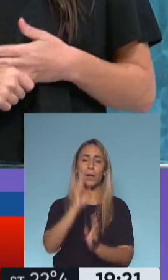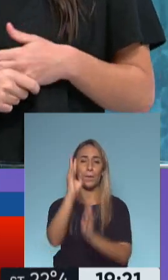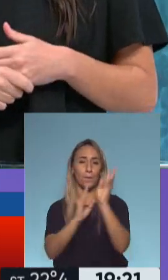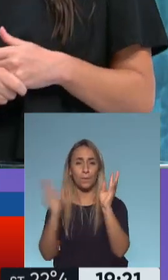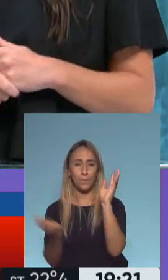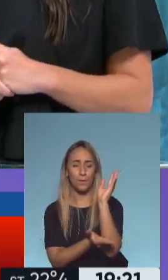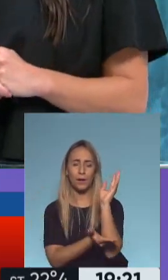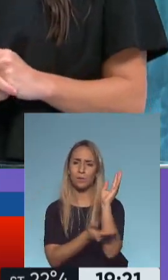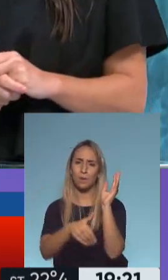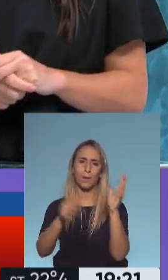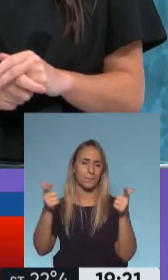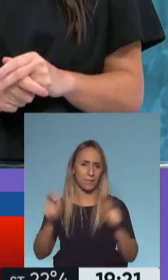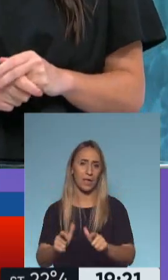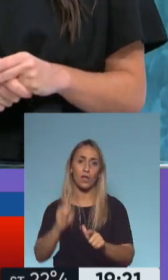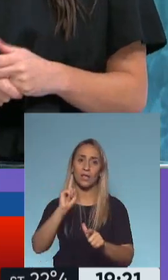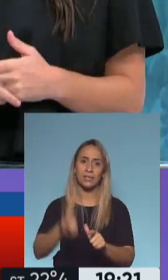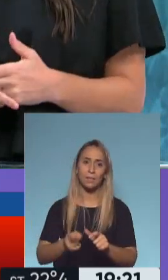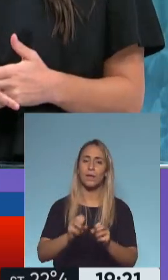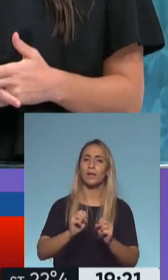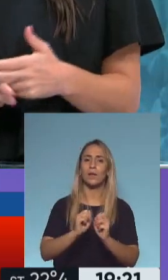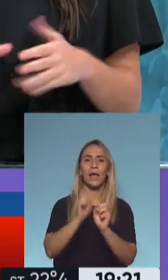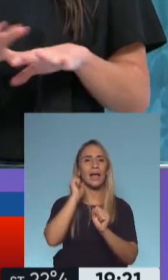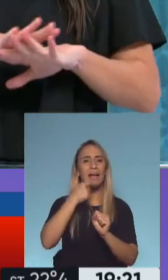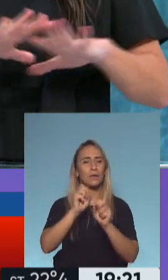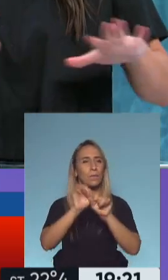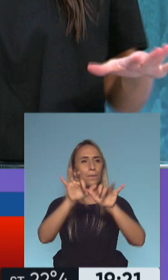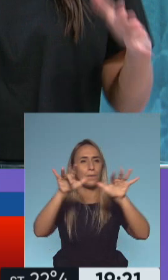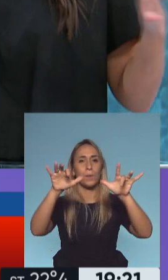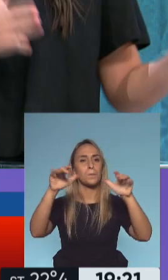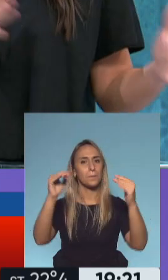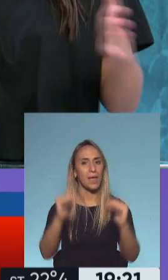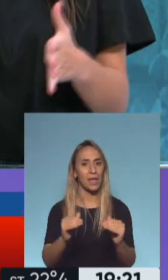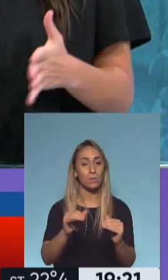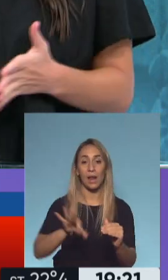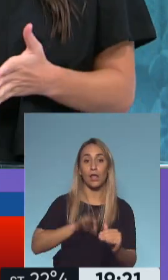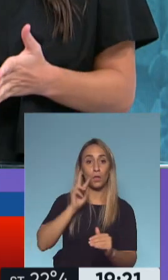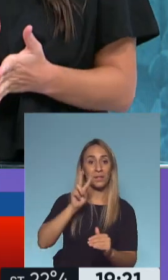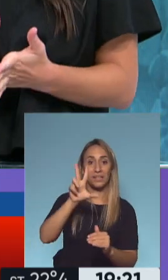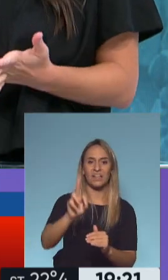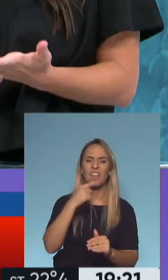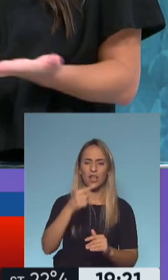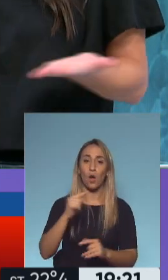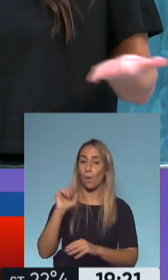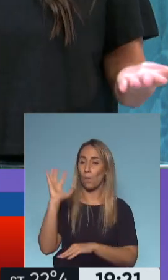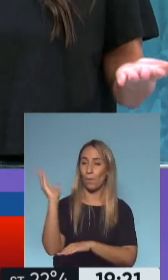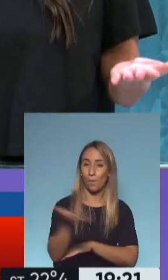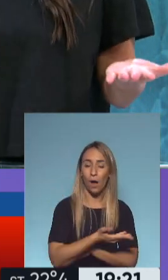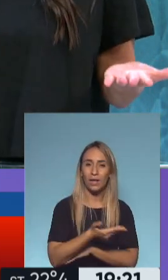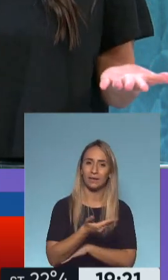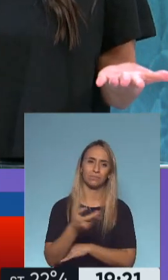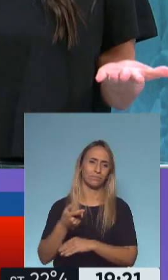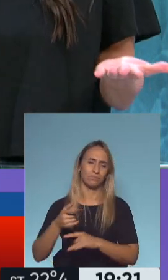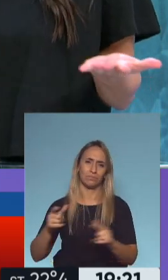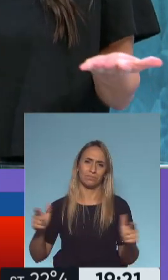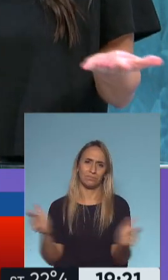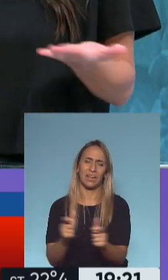de gases de efecto invernadero para el 2030. De hecho, que iba a llegar a cero de las deforestaciones para el 2030. Algo que muchos no